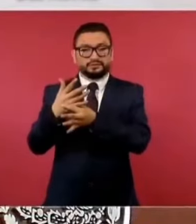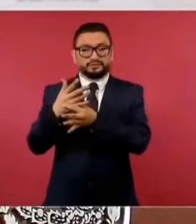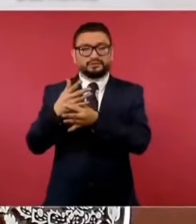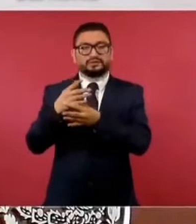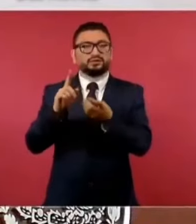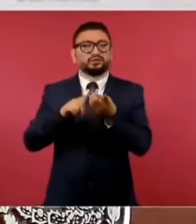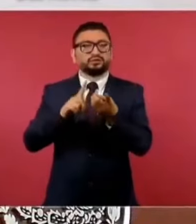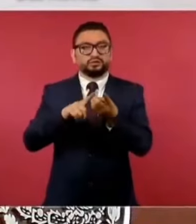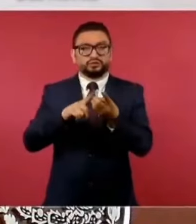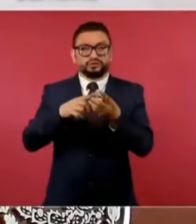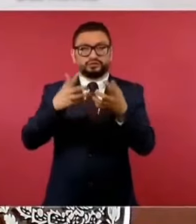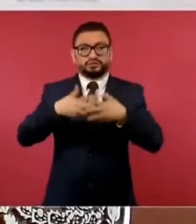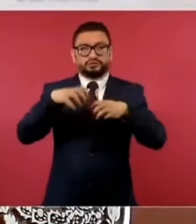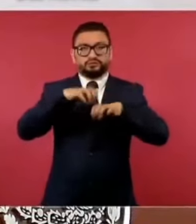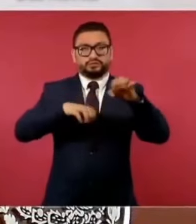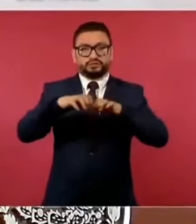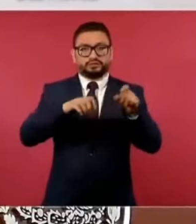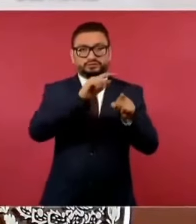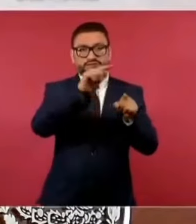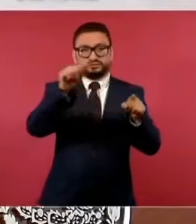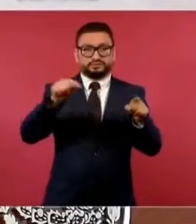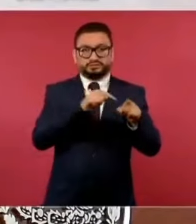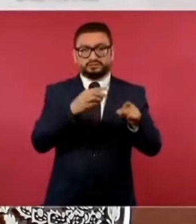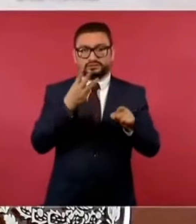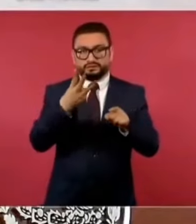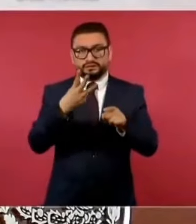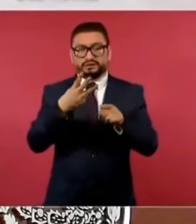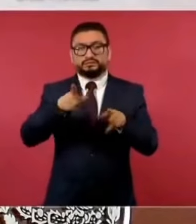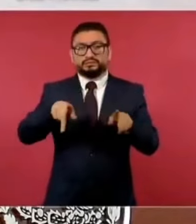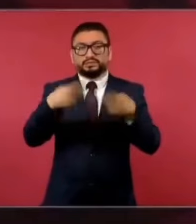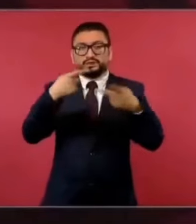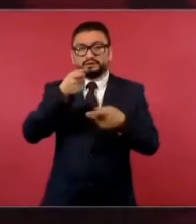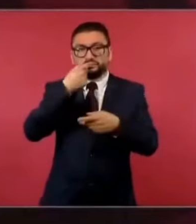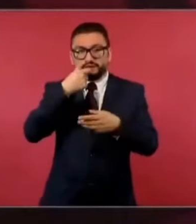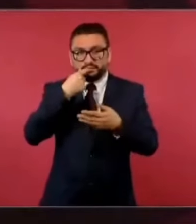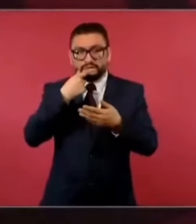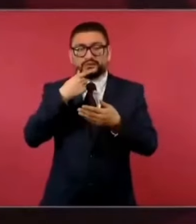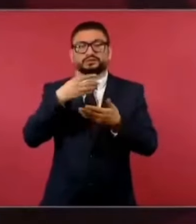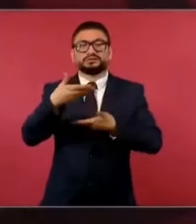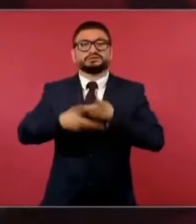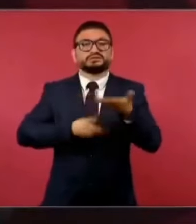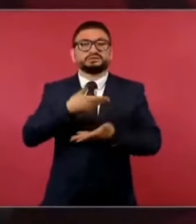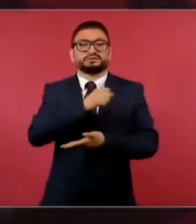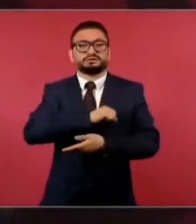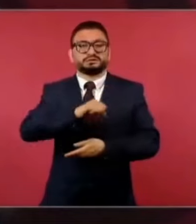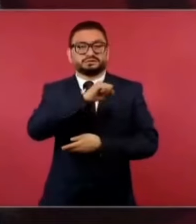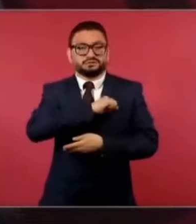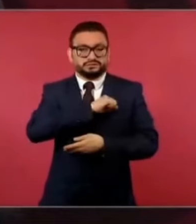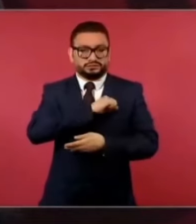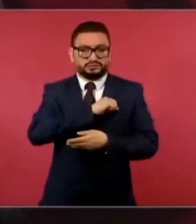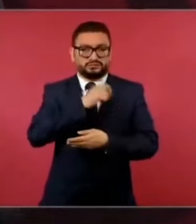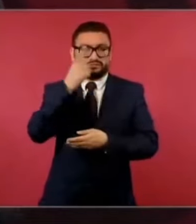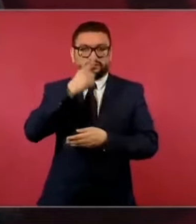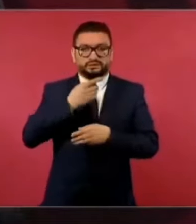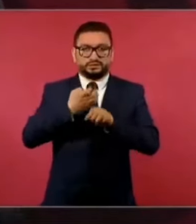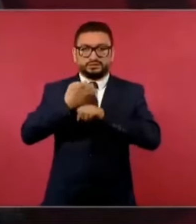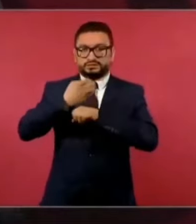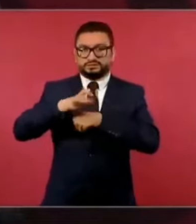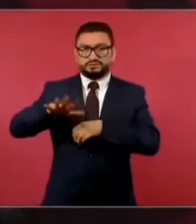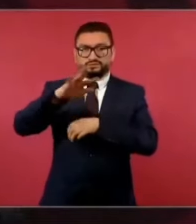a través de tres empresas que venden medicamentos y servicios de salud a entidades federativas.